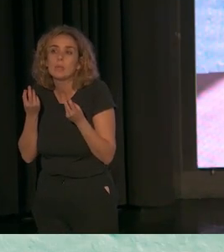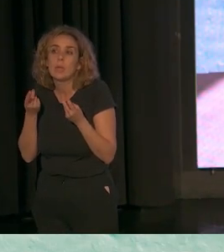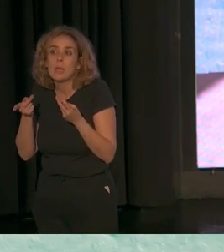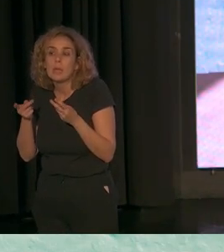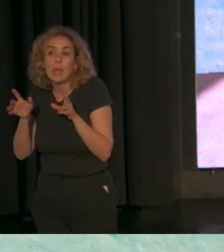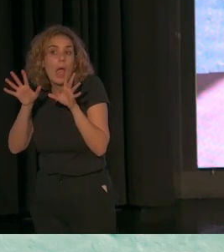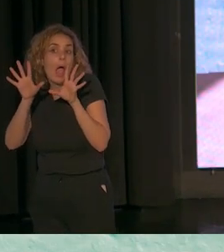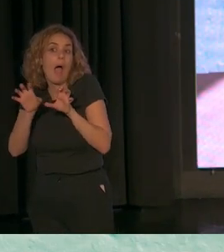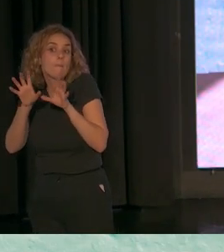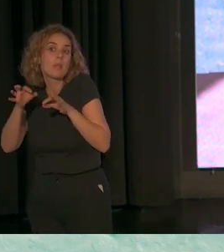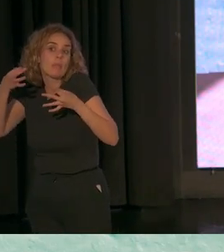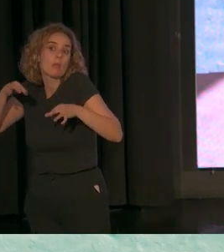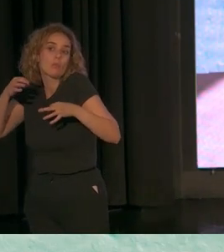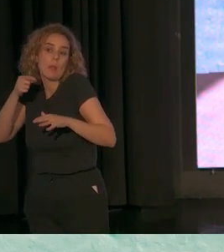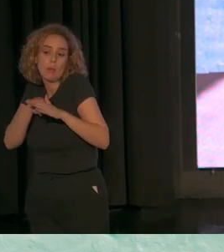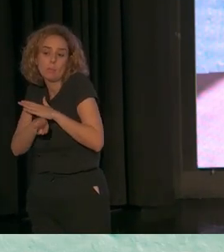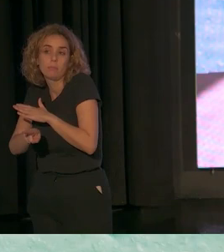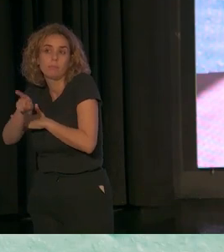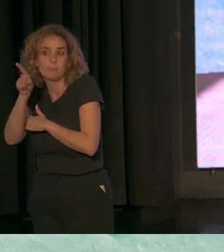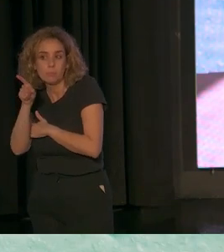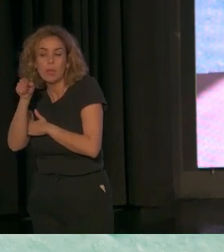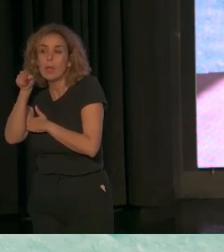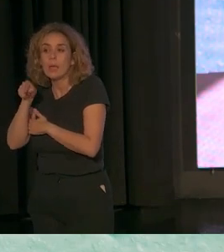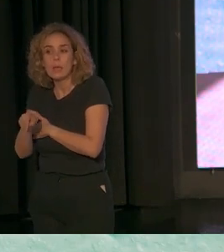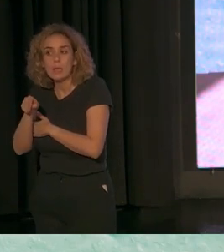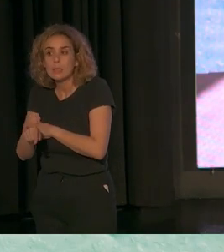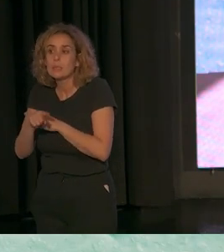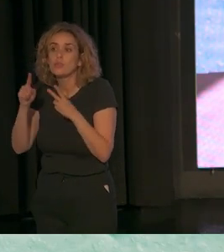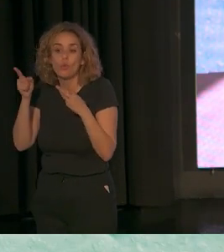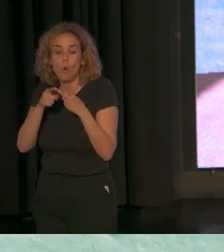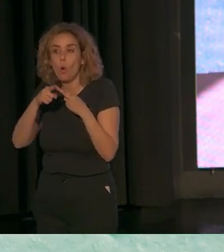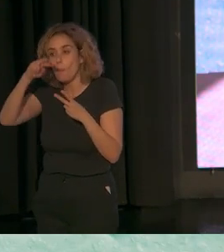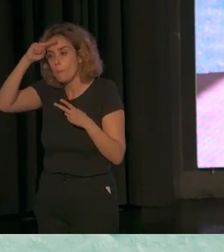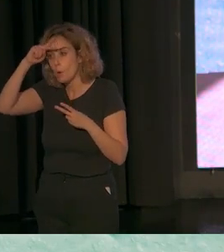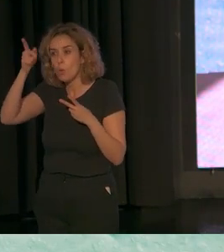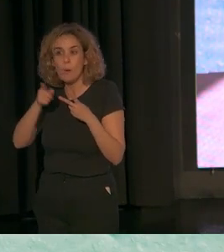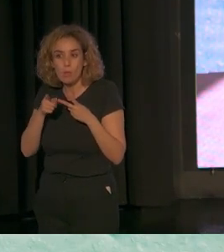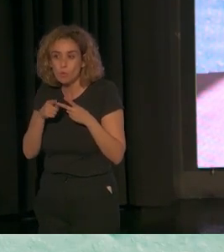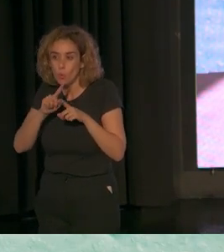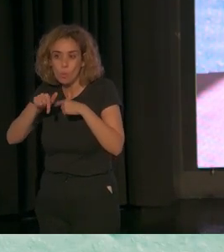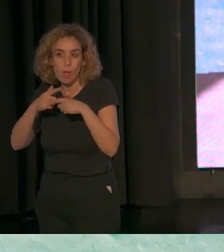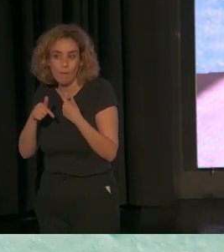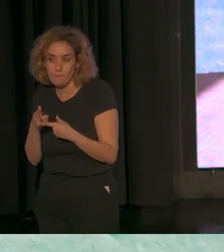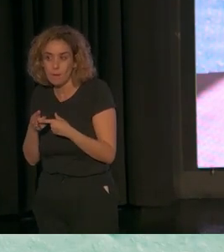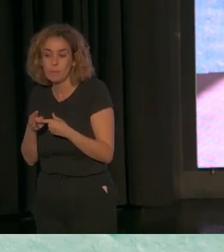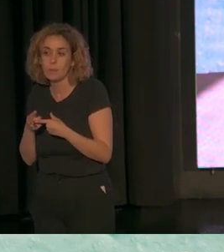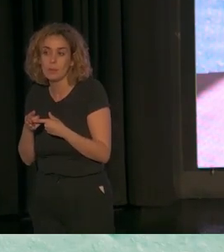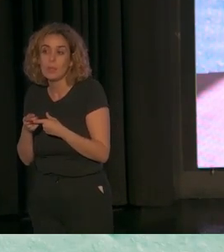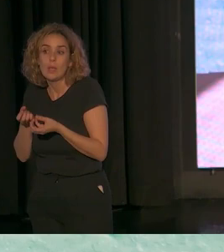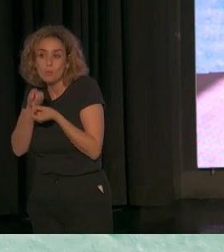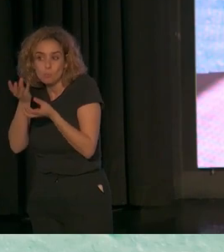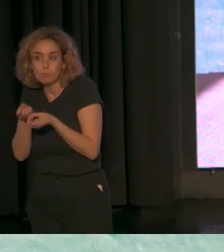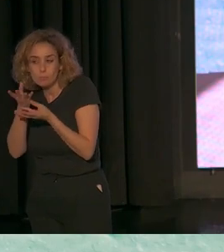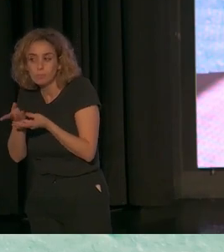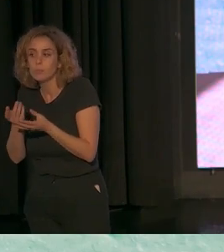aprendan con normalidad, que se desarrolle. Y esto lleva a la segunda preocupación que muestran las familias en sus narrativas.